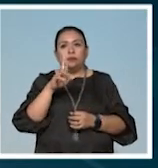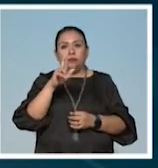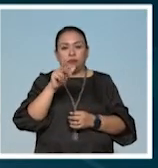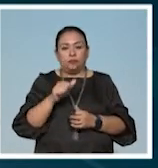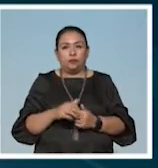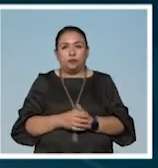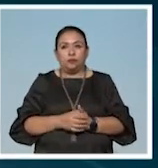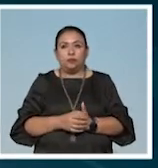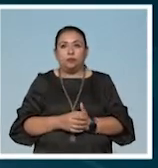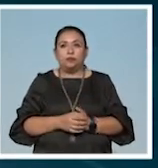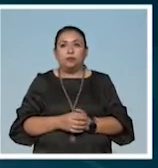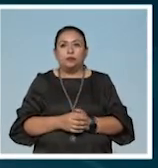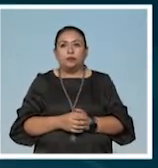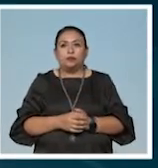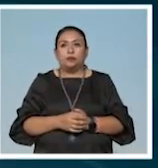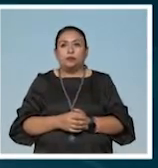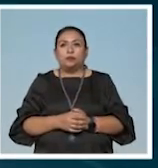Rivera.